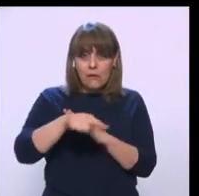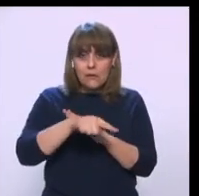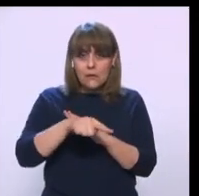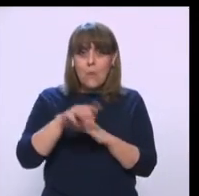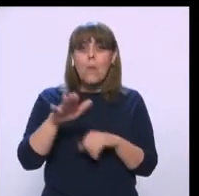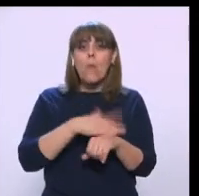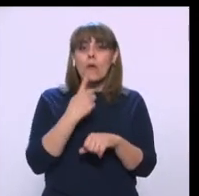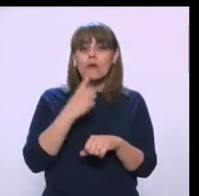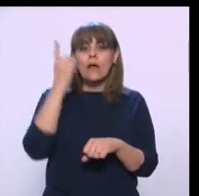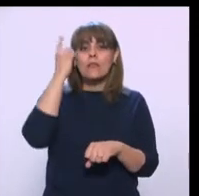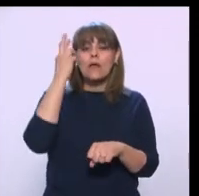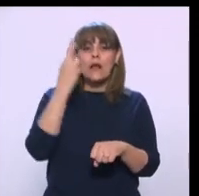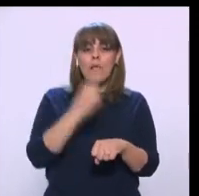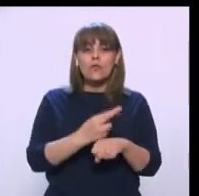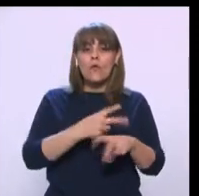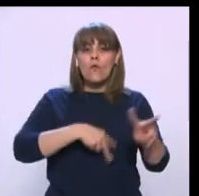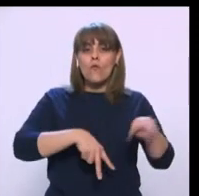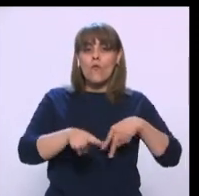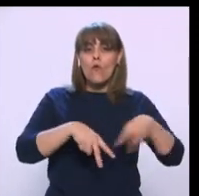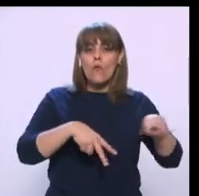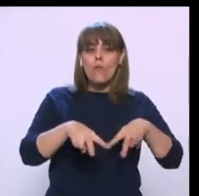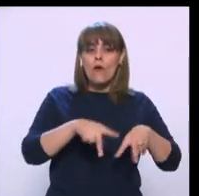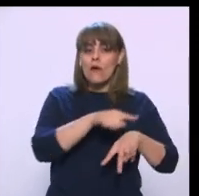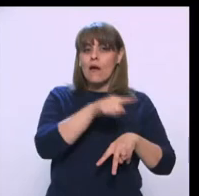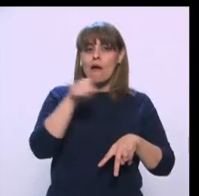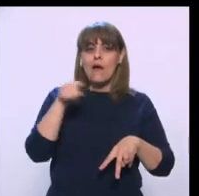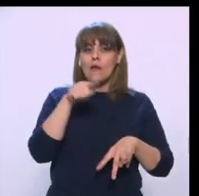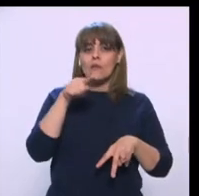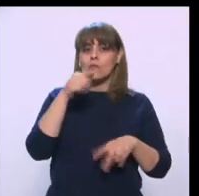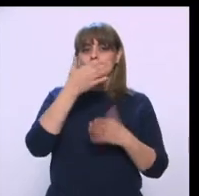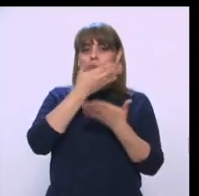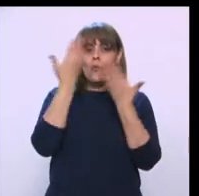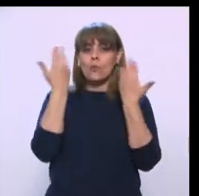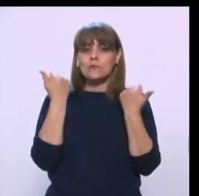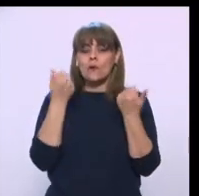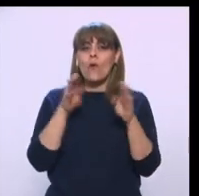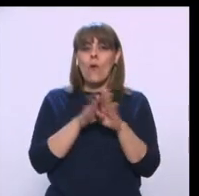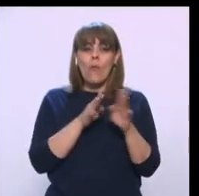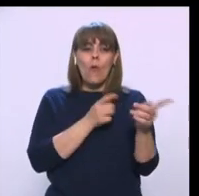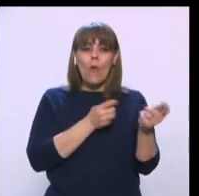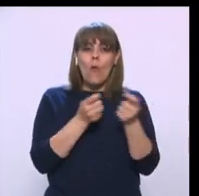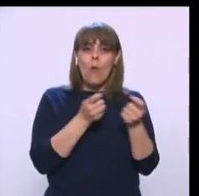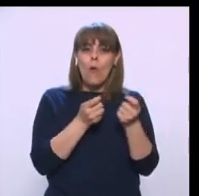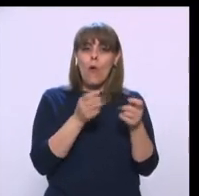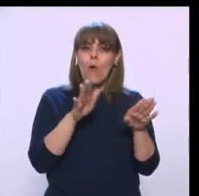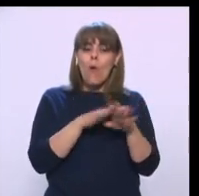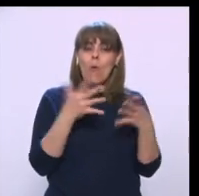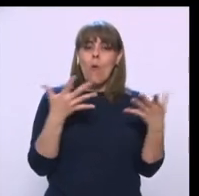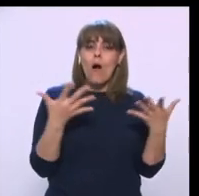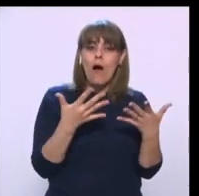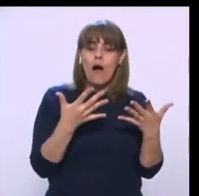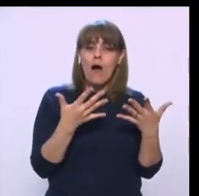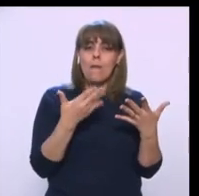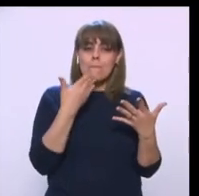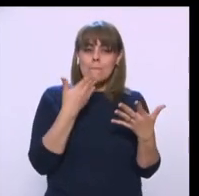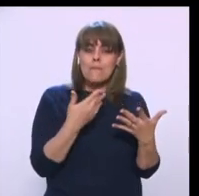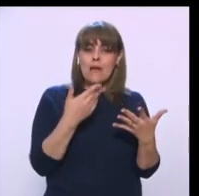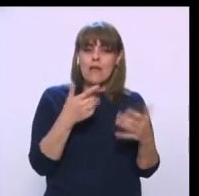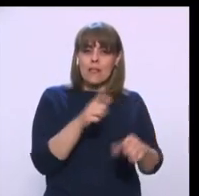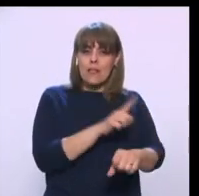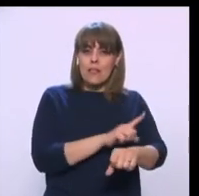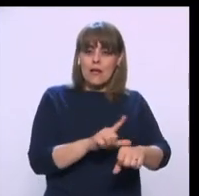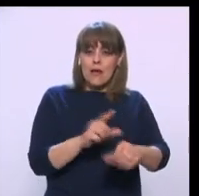directivos del fútbol mexicano no saben manejar una liga, pues